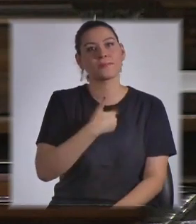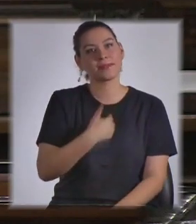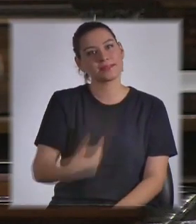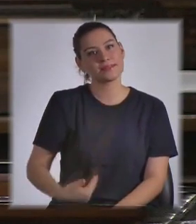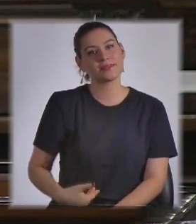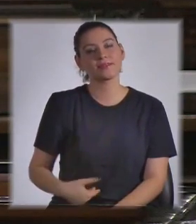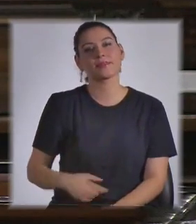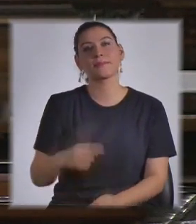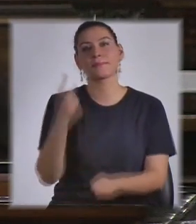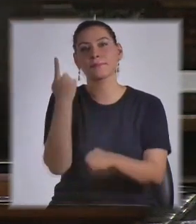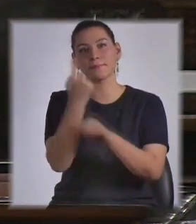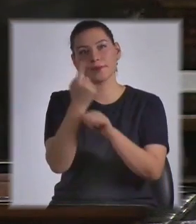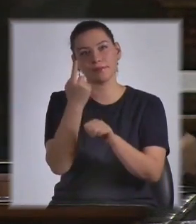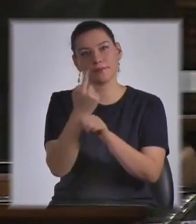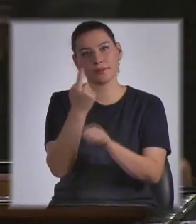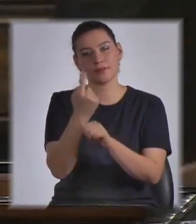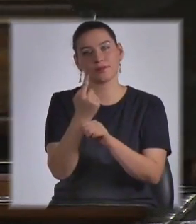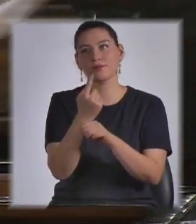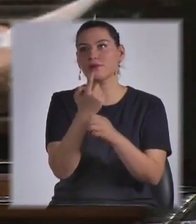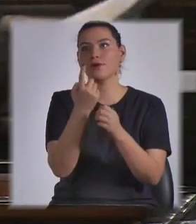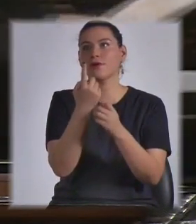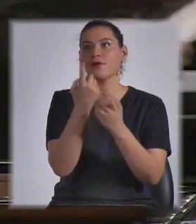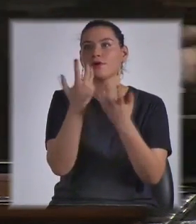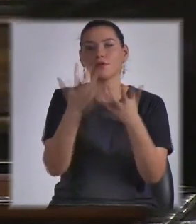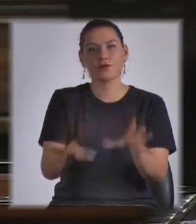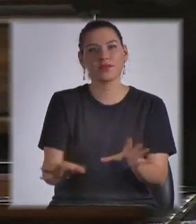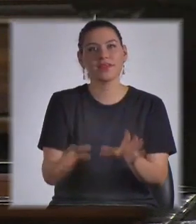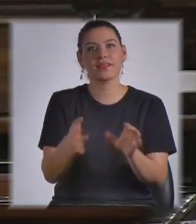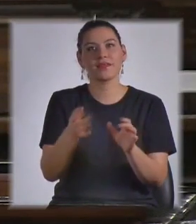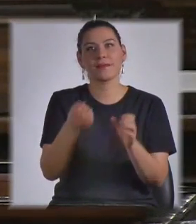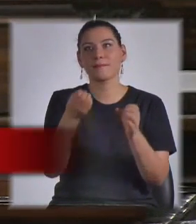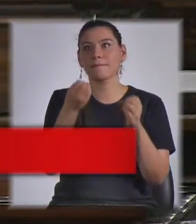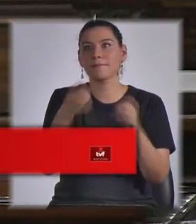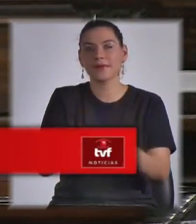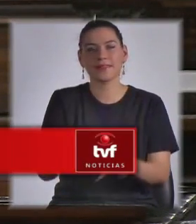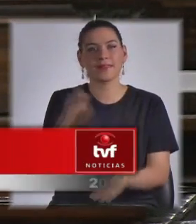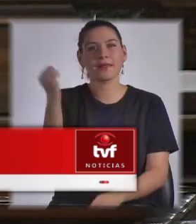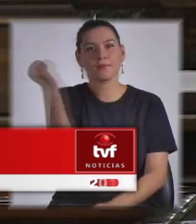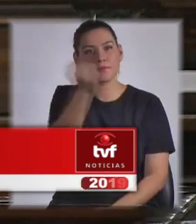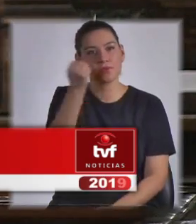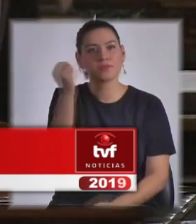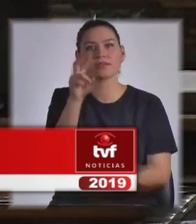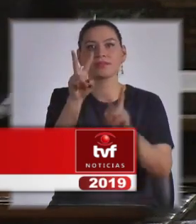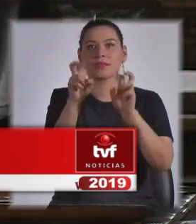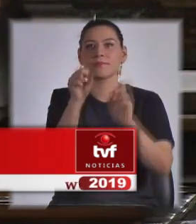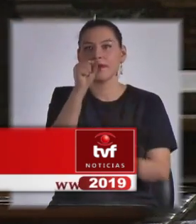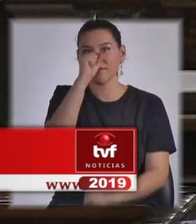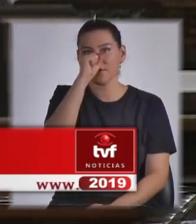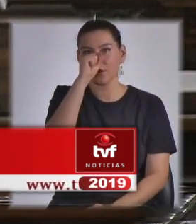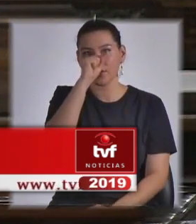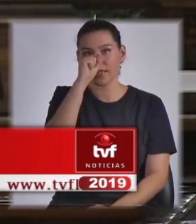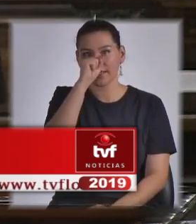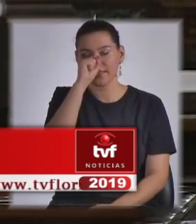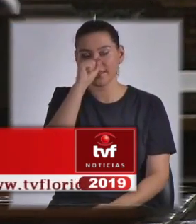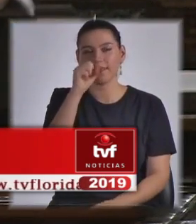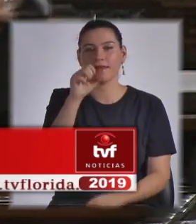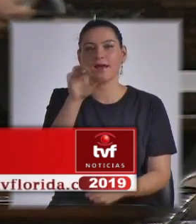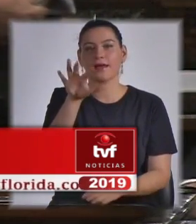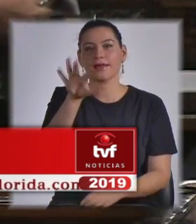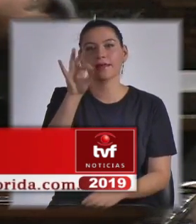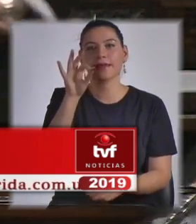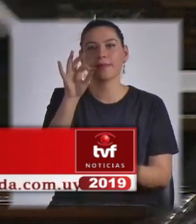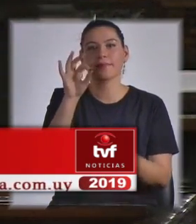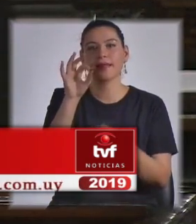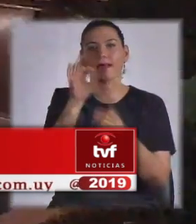Quería no dejar pasar la importancia que tiene para Florida la designación como Capital Nacional de Cooperativismo